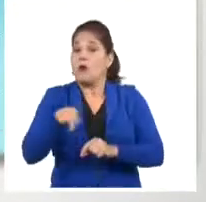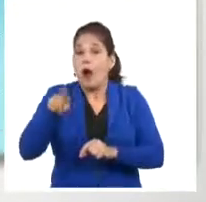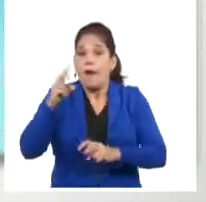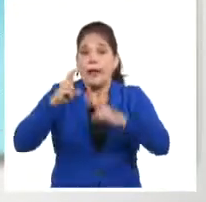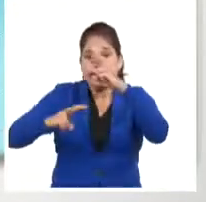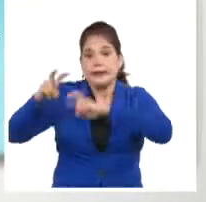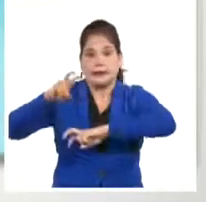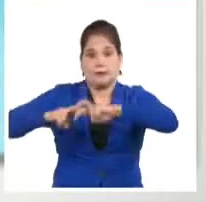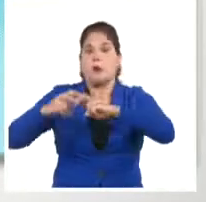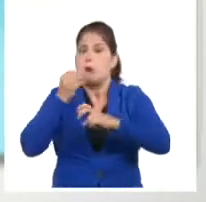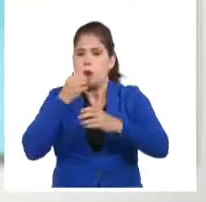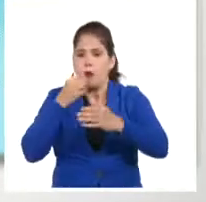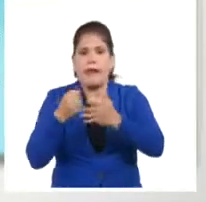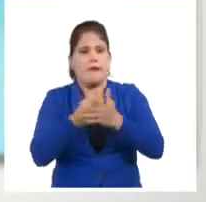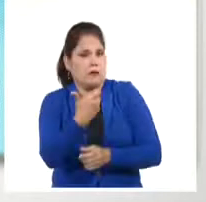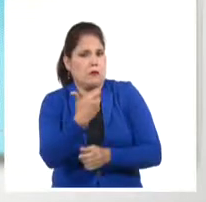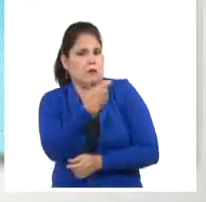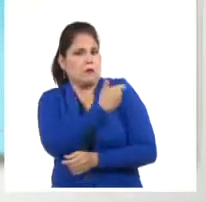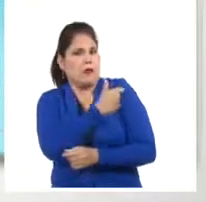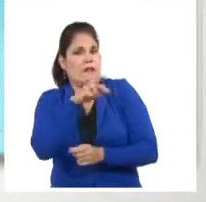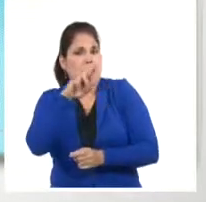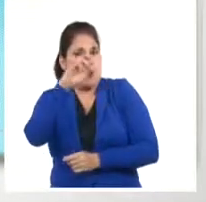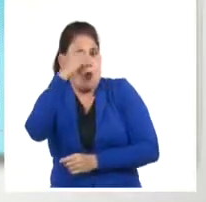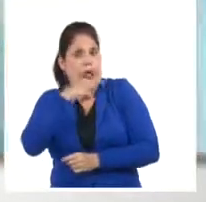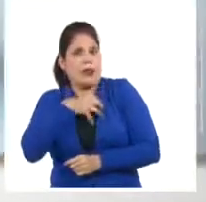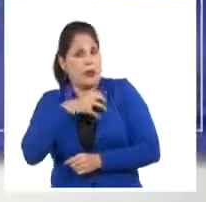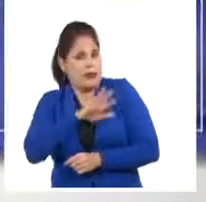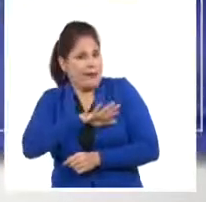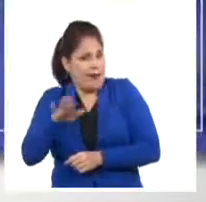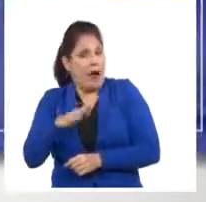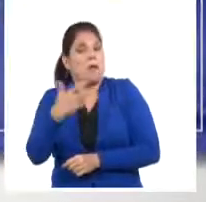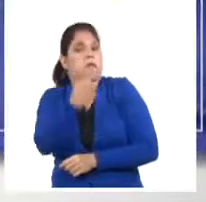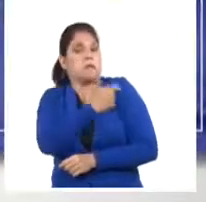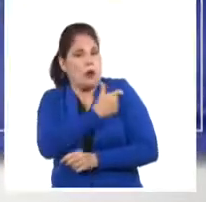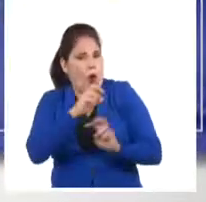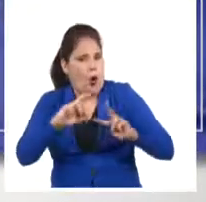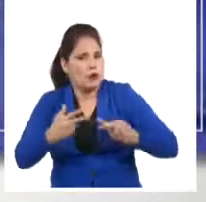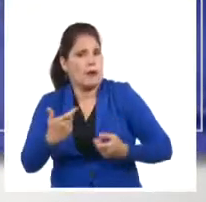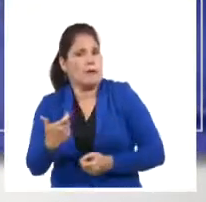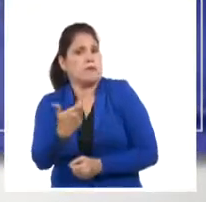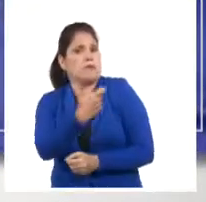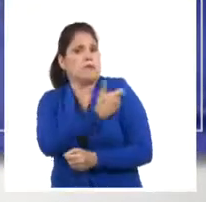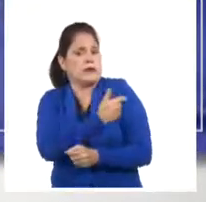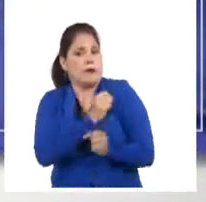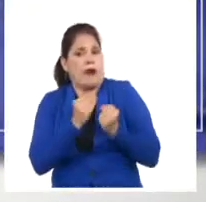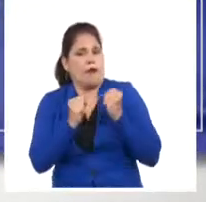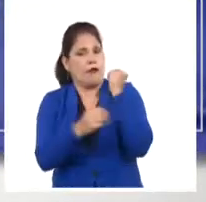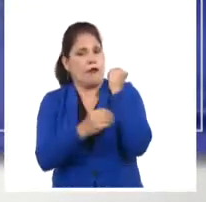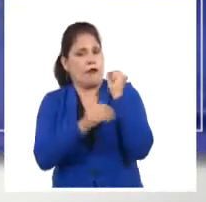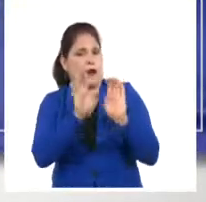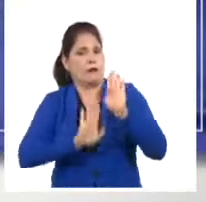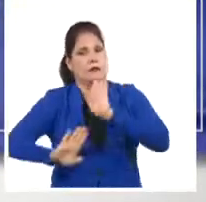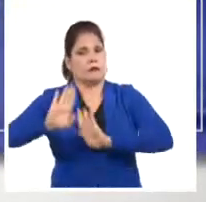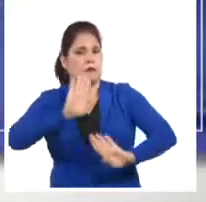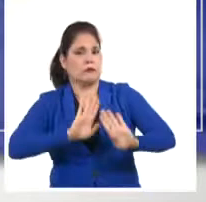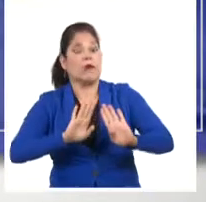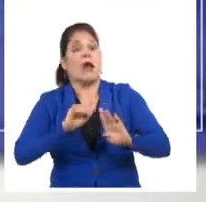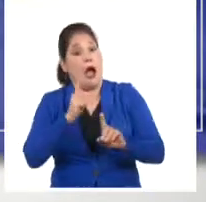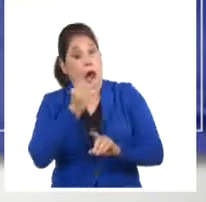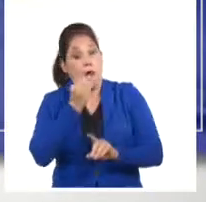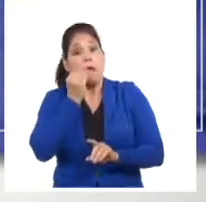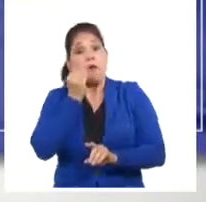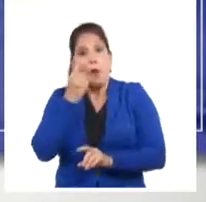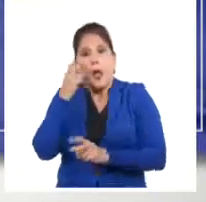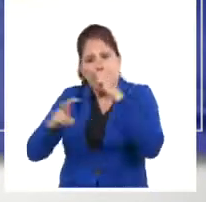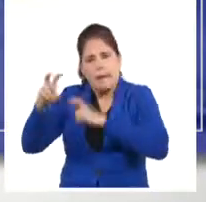enfrentarlo con la vacuna de la viruela humana que ya existe e incluso desarrollar una específica sin riesgo de que pierda